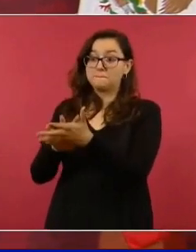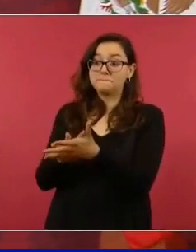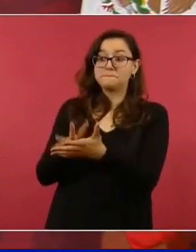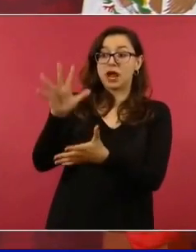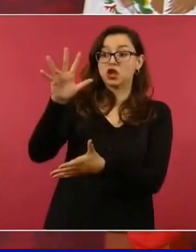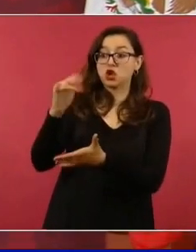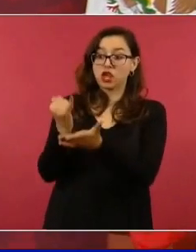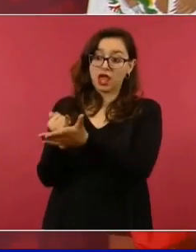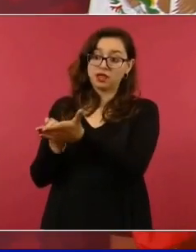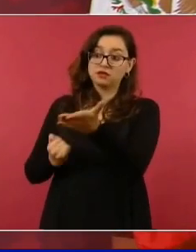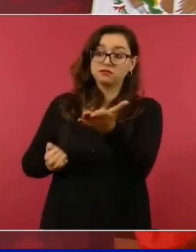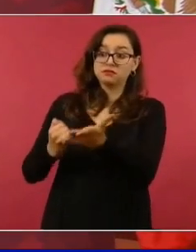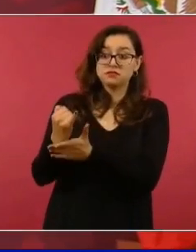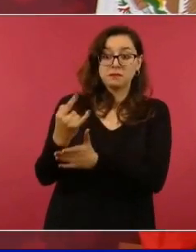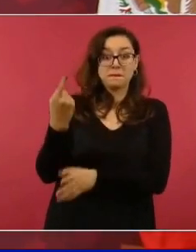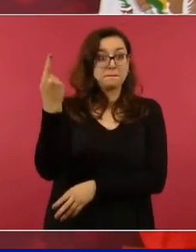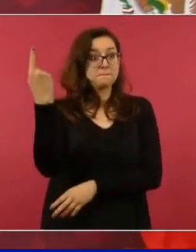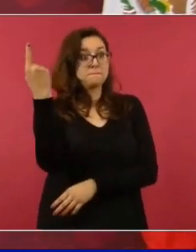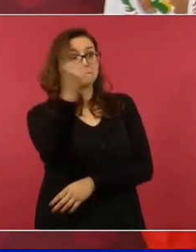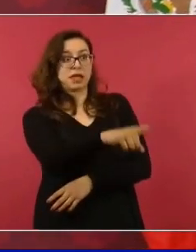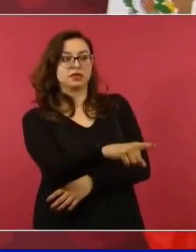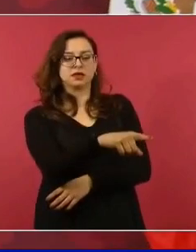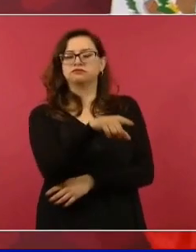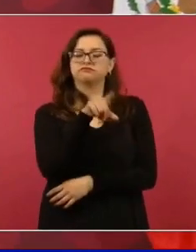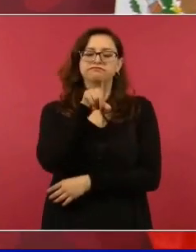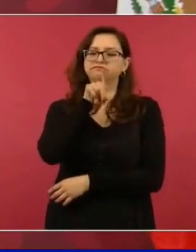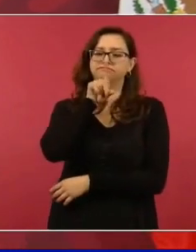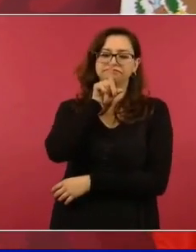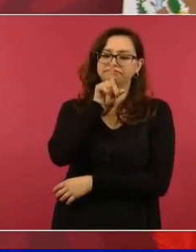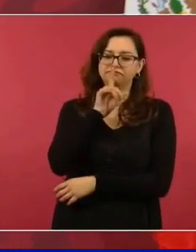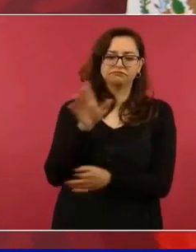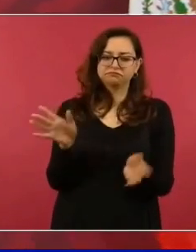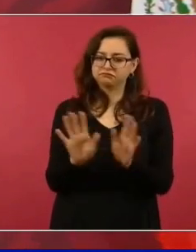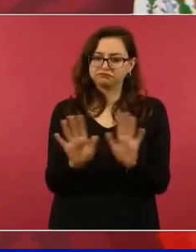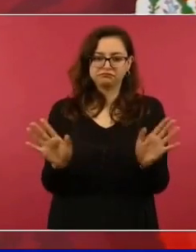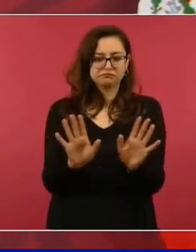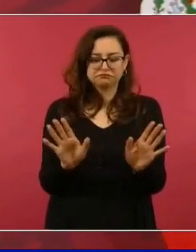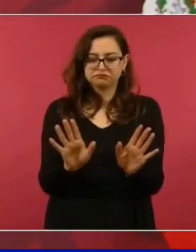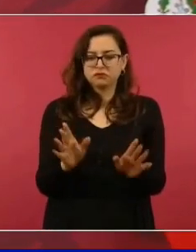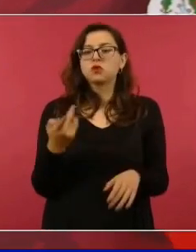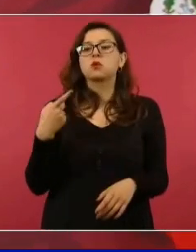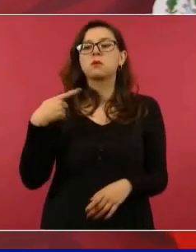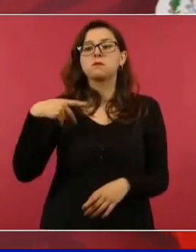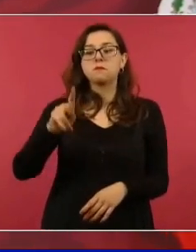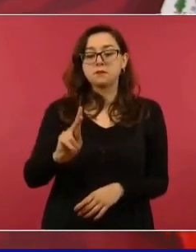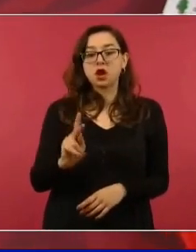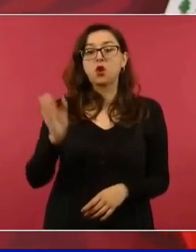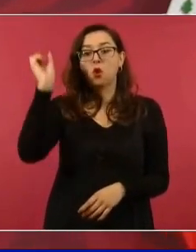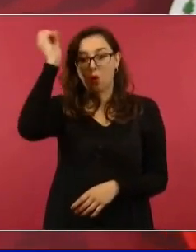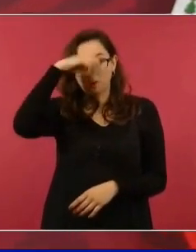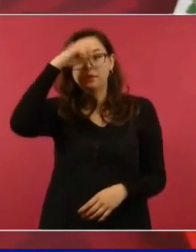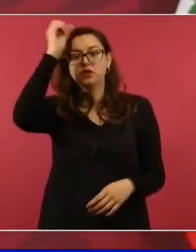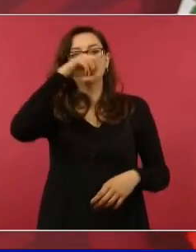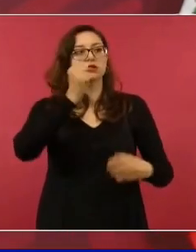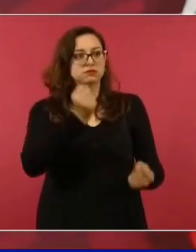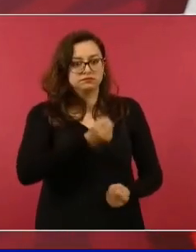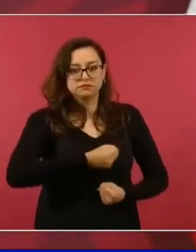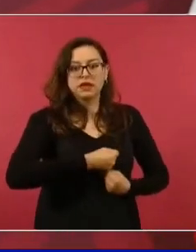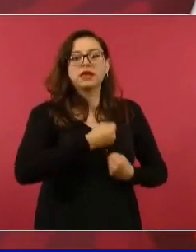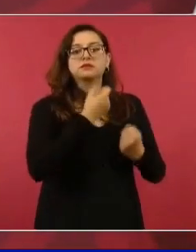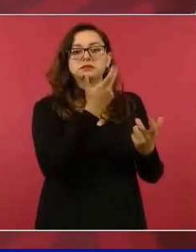es que se avance en la democracia participativa, porque la democracia